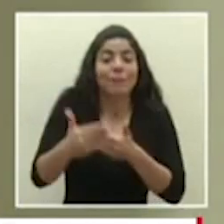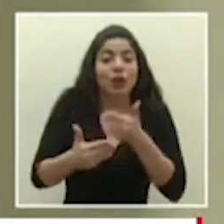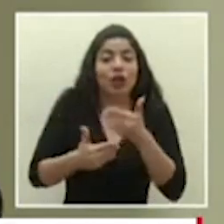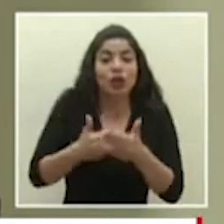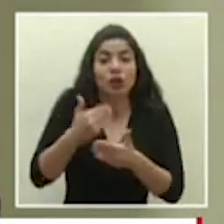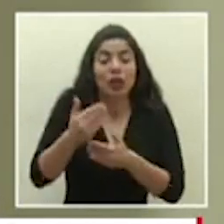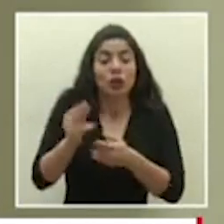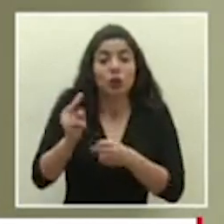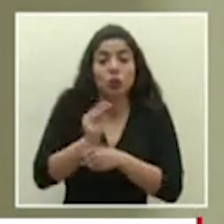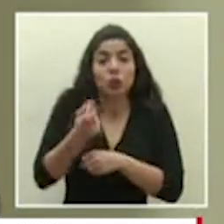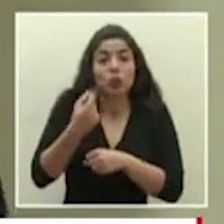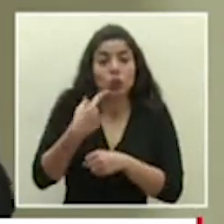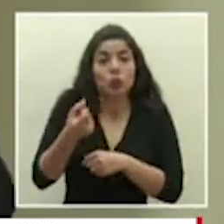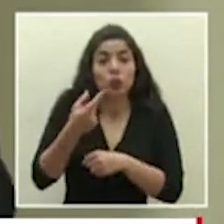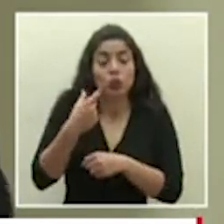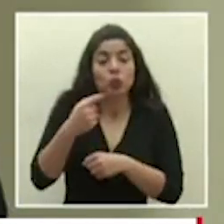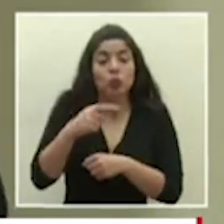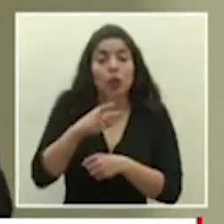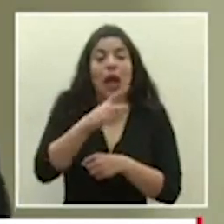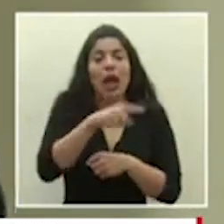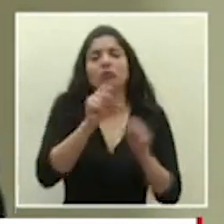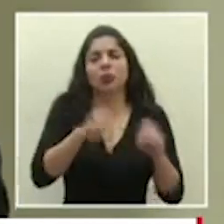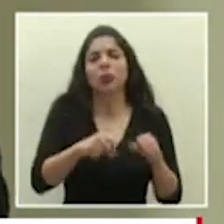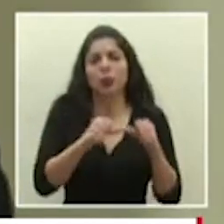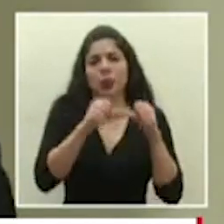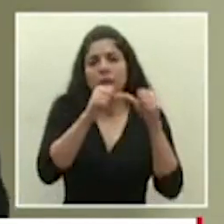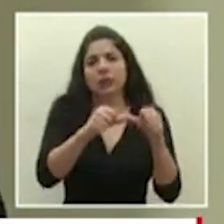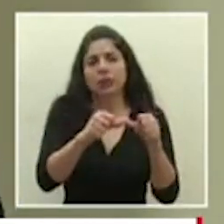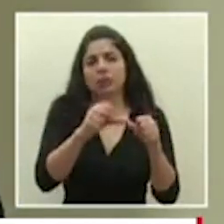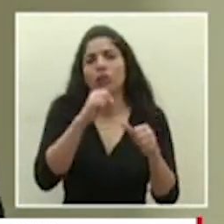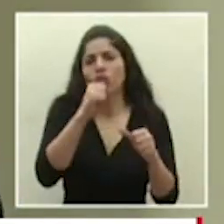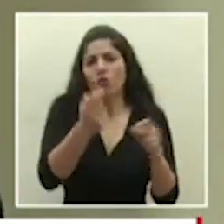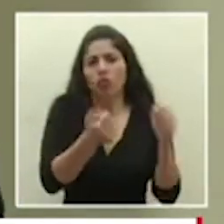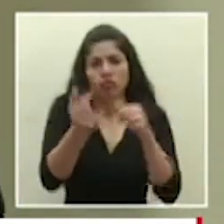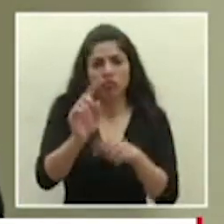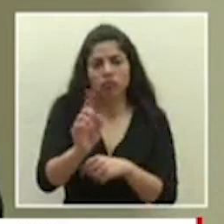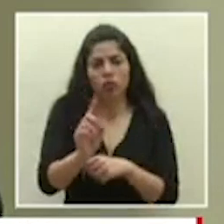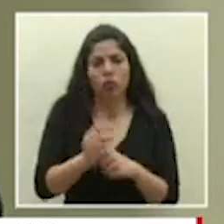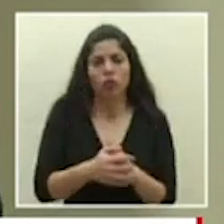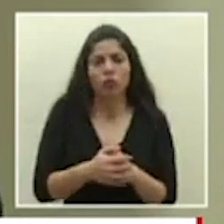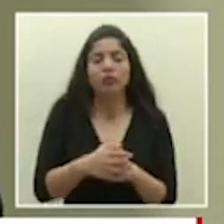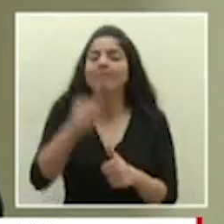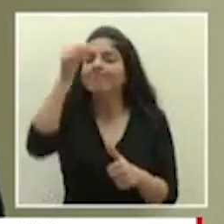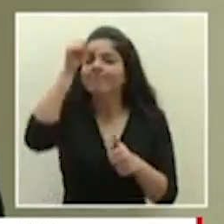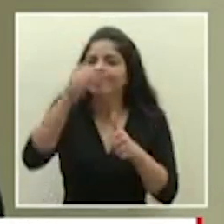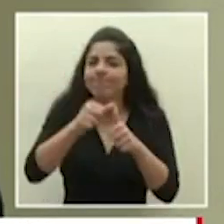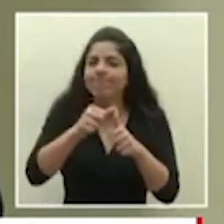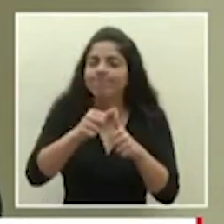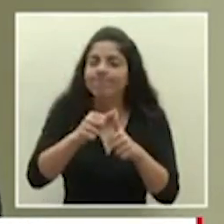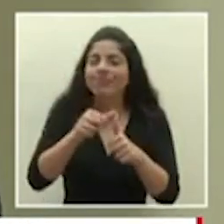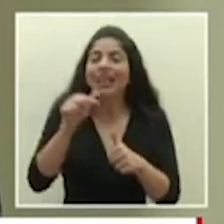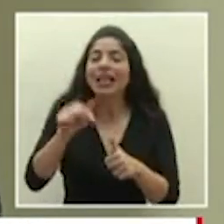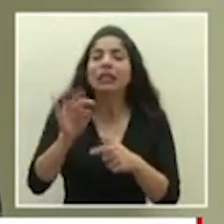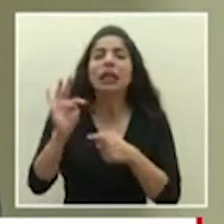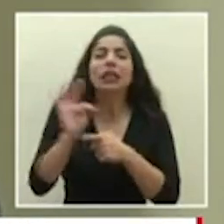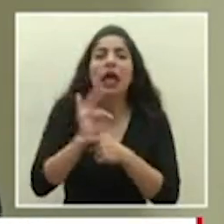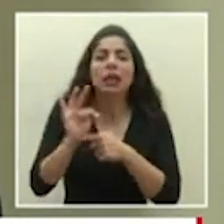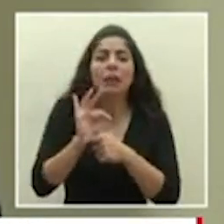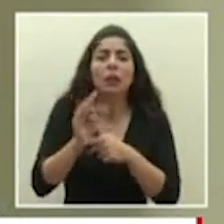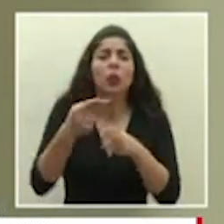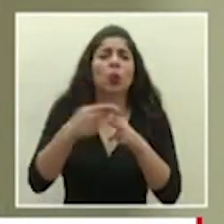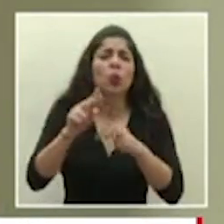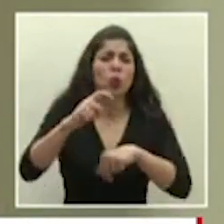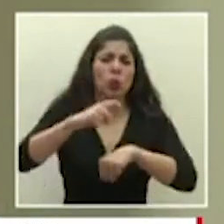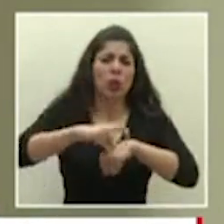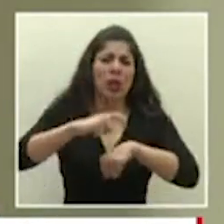tomarla esos pueden continuar no la descontinúen recordemos que esto es un tratamiento de muy corto